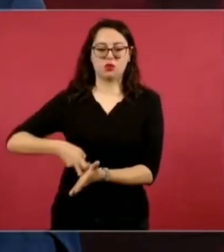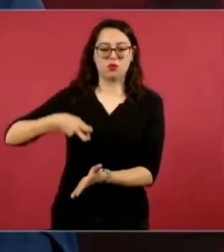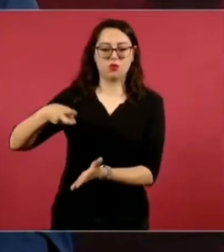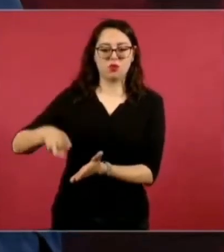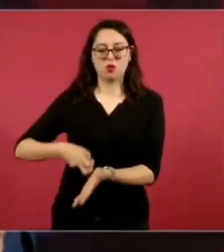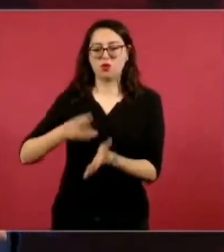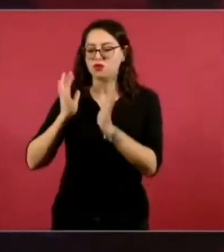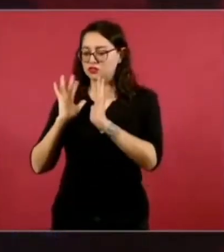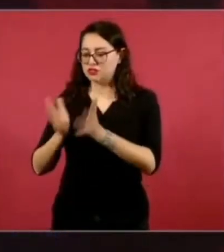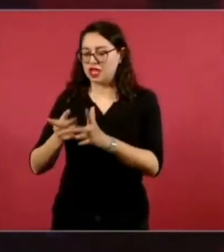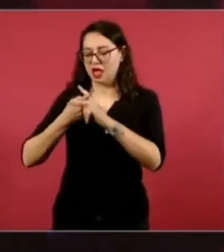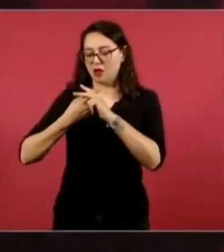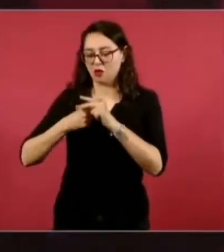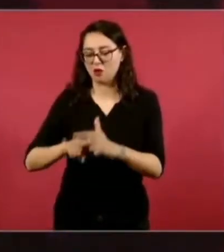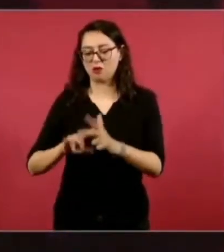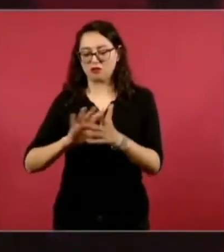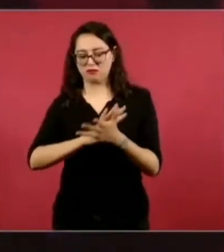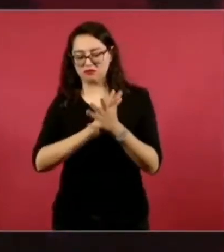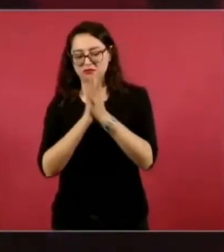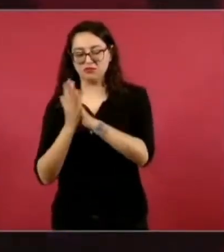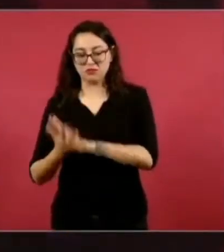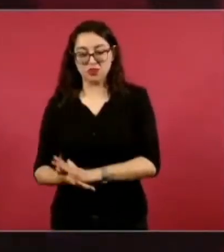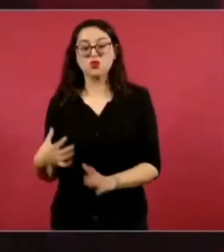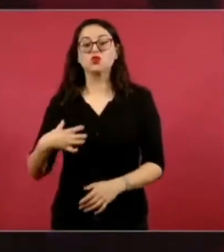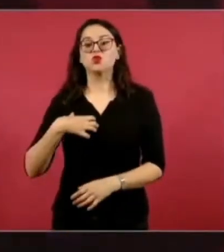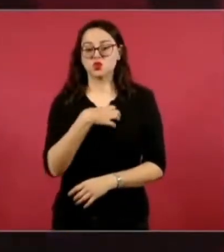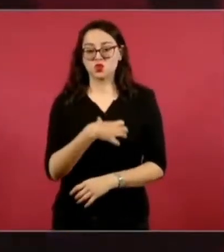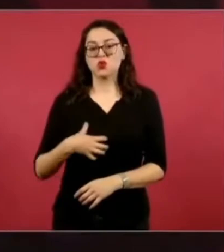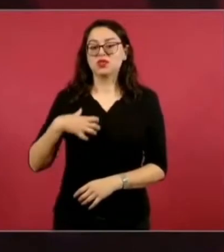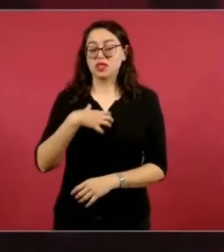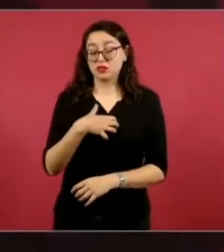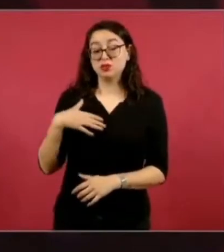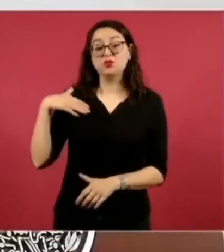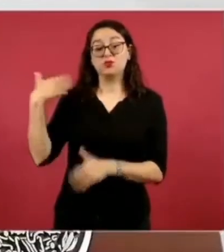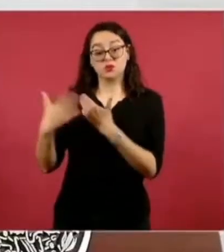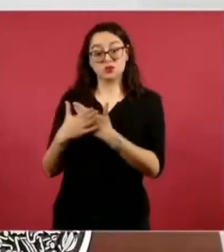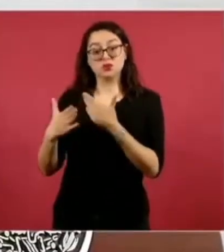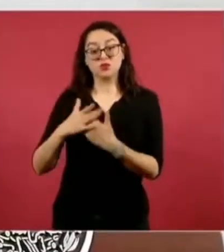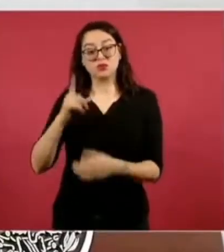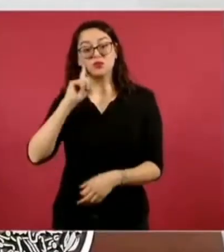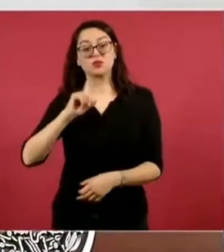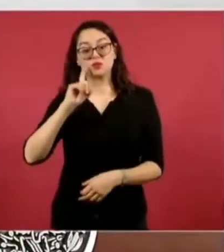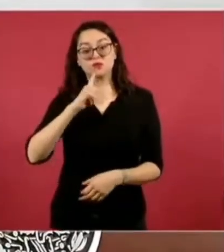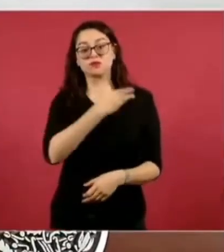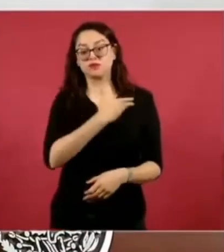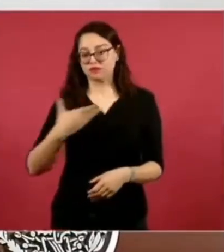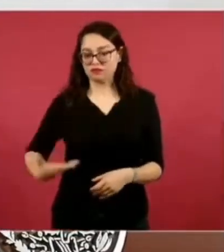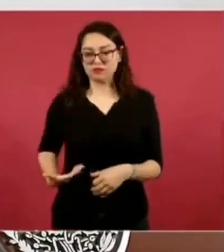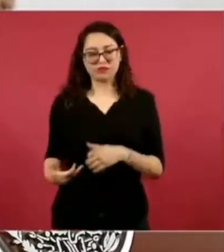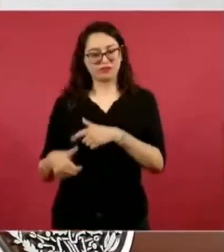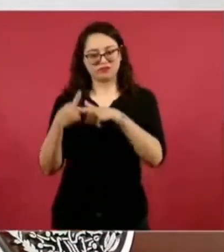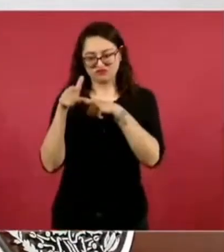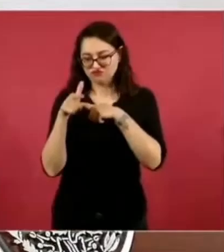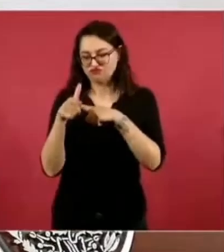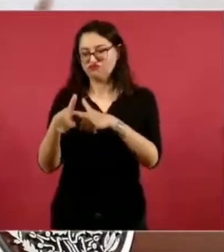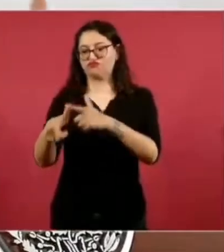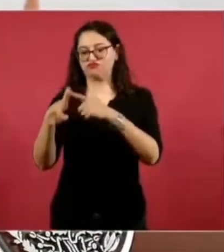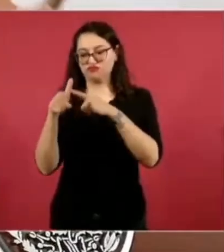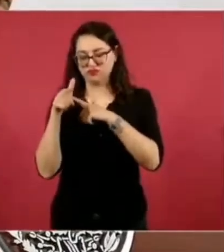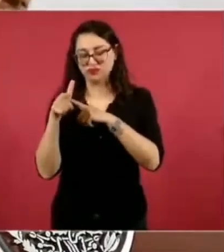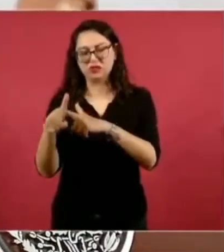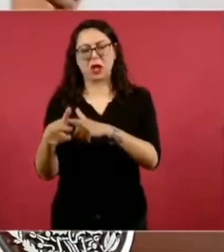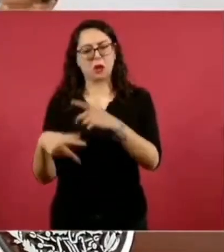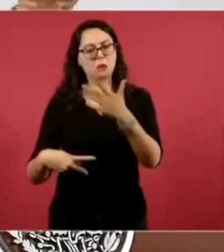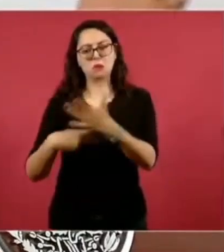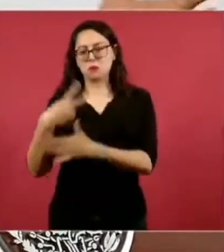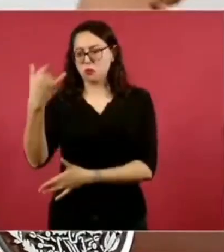contentos porque va a haber continuidad con un cambio, continuidad en el proyecto, cambio